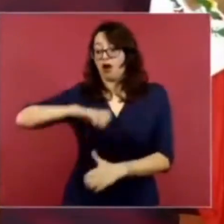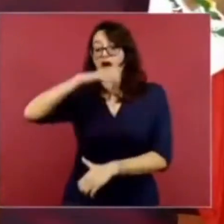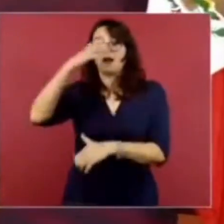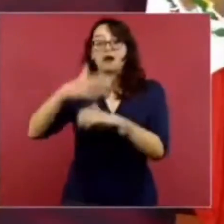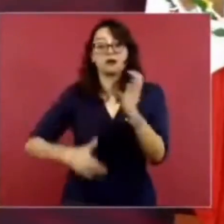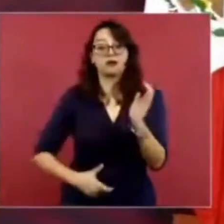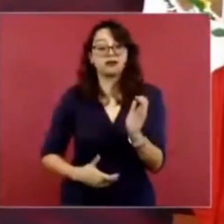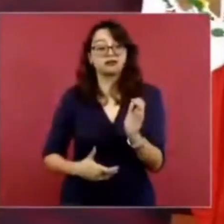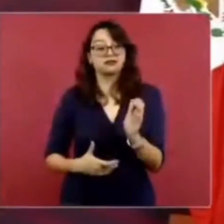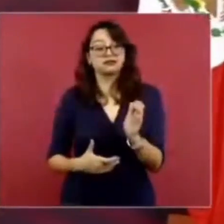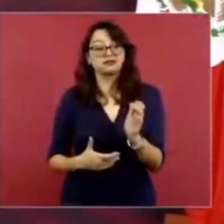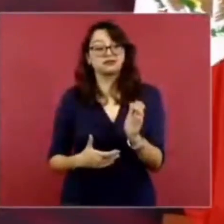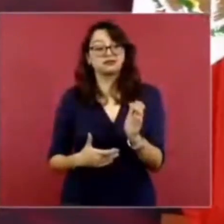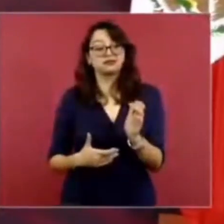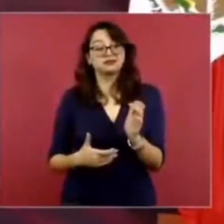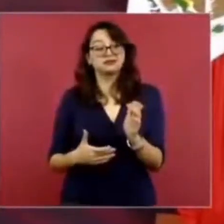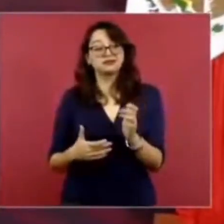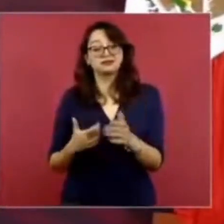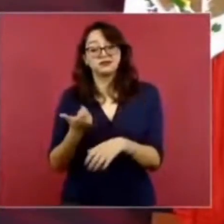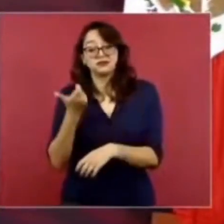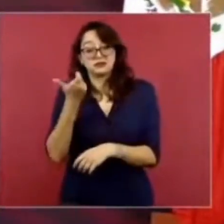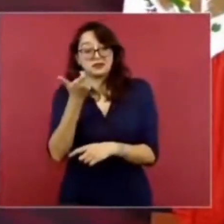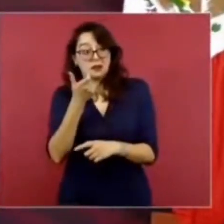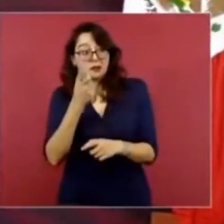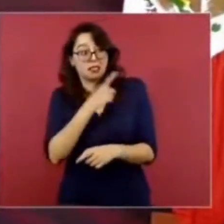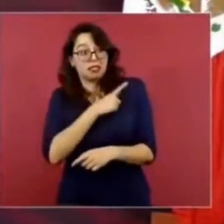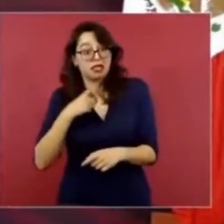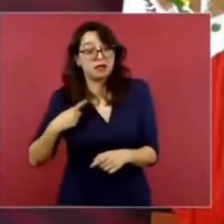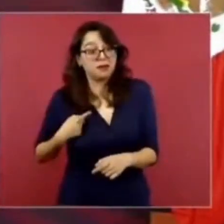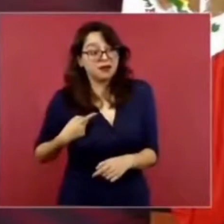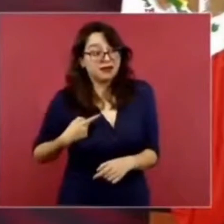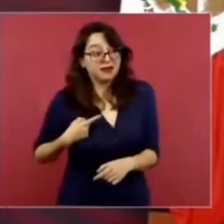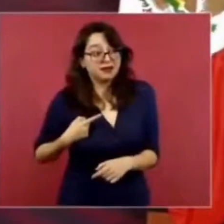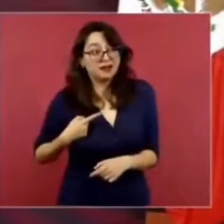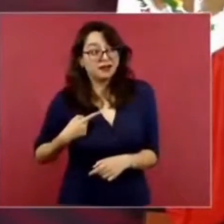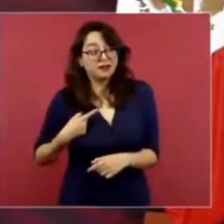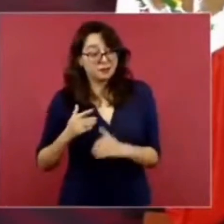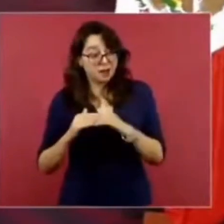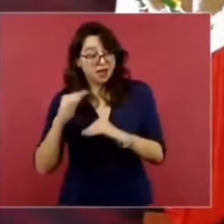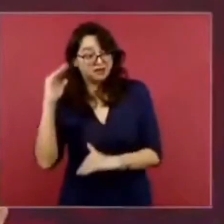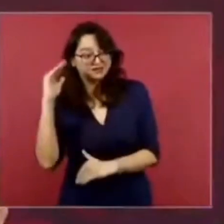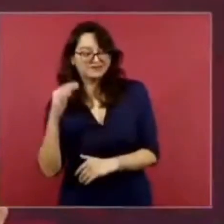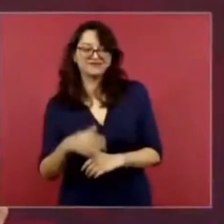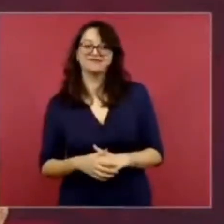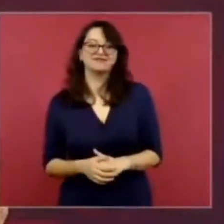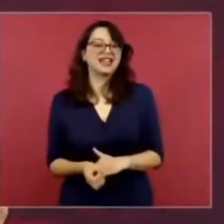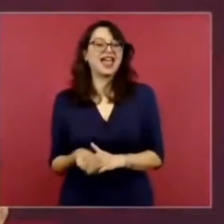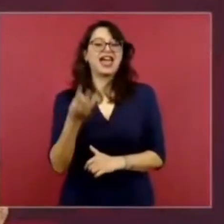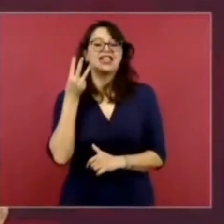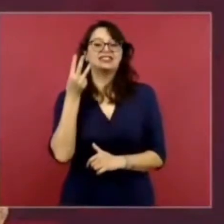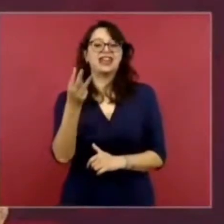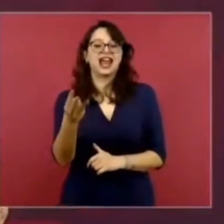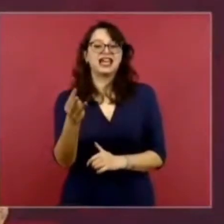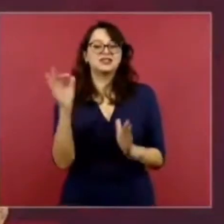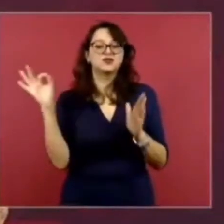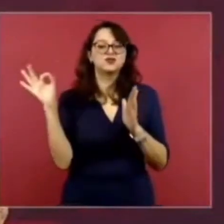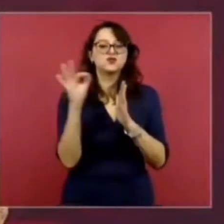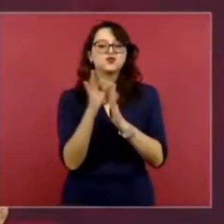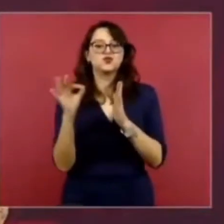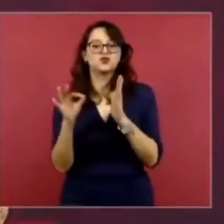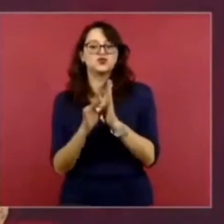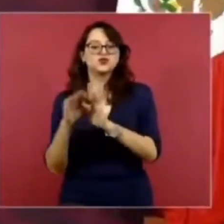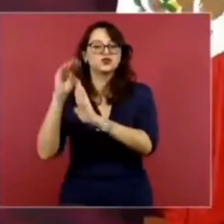En suma, tres puntos menos del producto que lo que